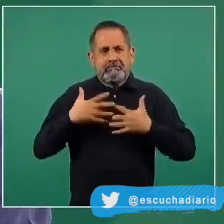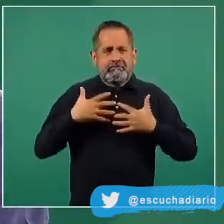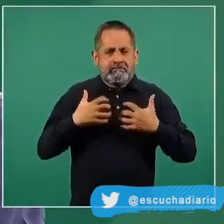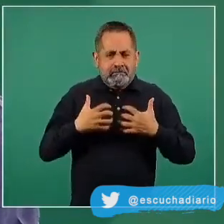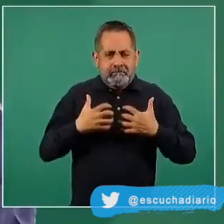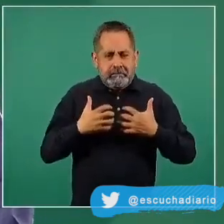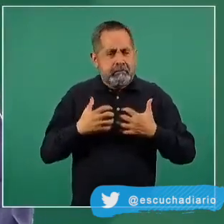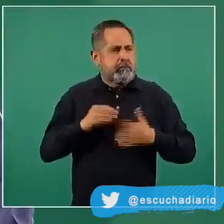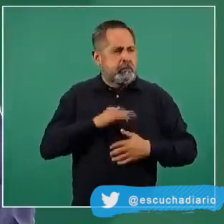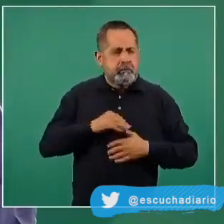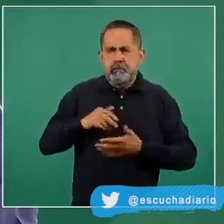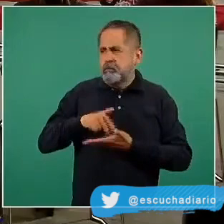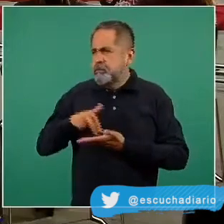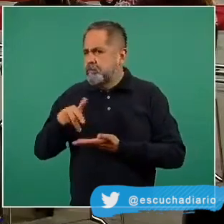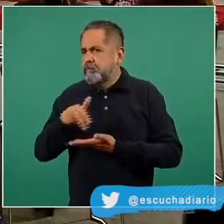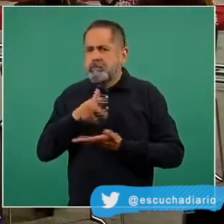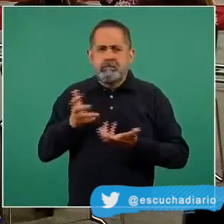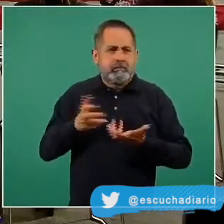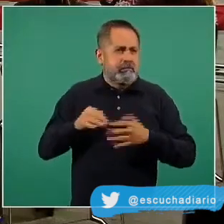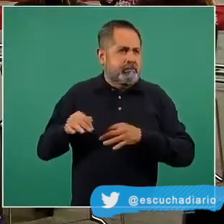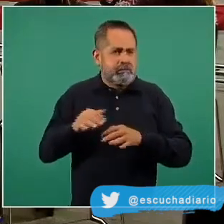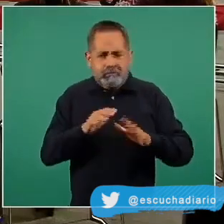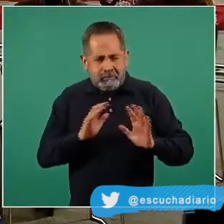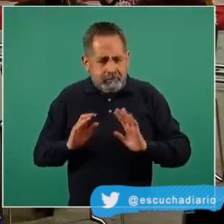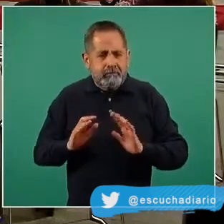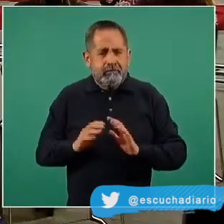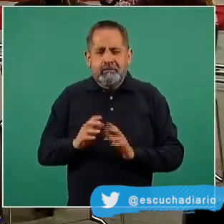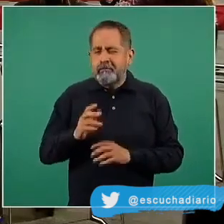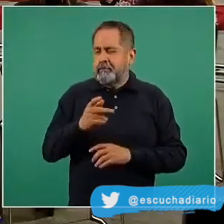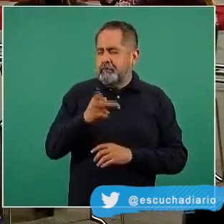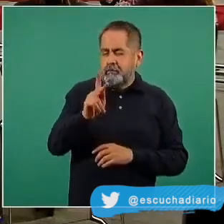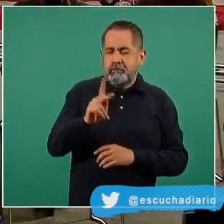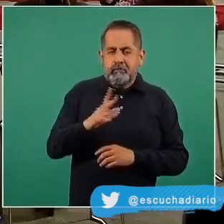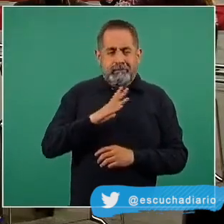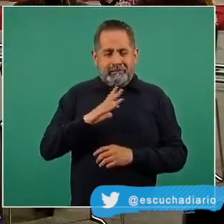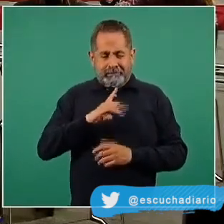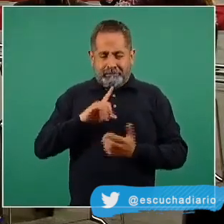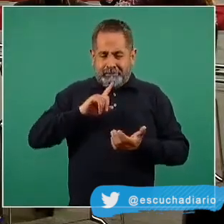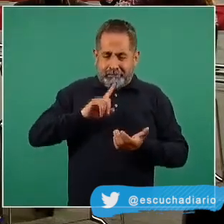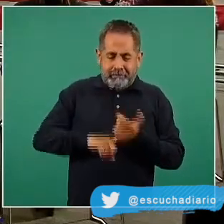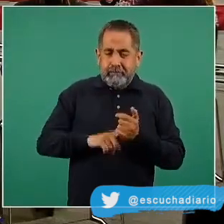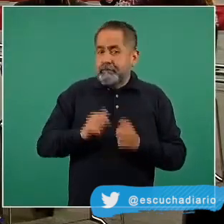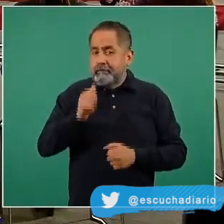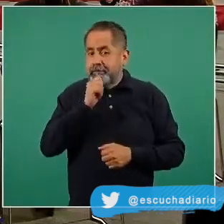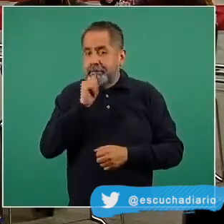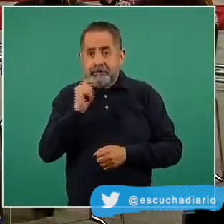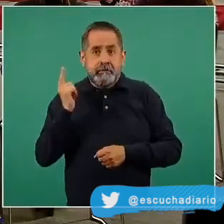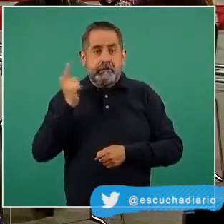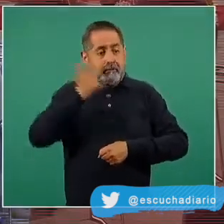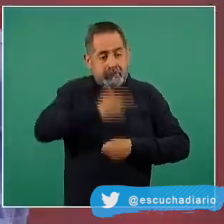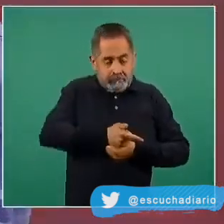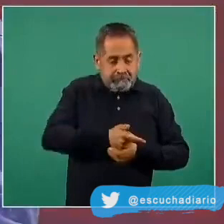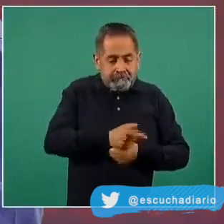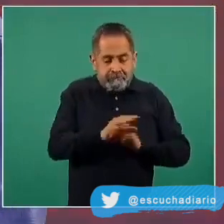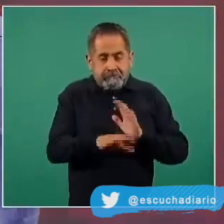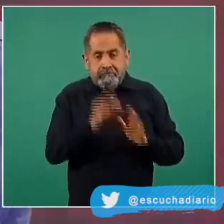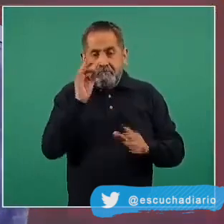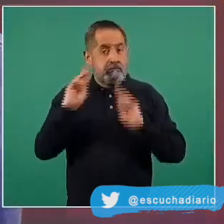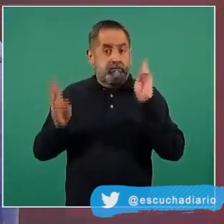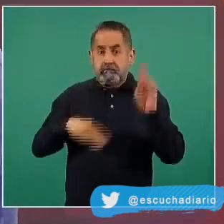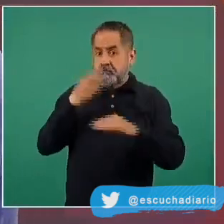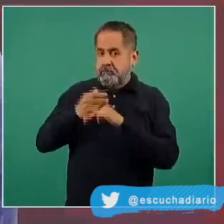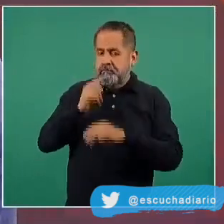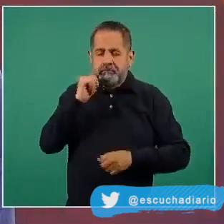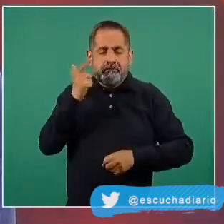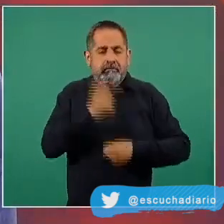limitar la funcionalidad. Pero existe un síndrome que todavía está mal definido científicamente en el mundo,